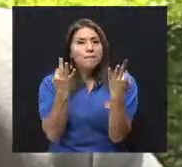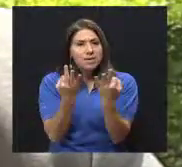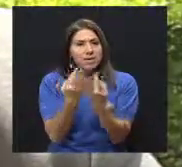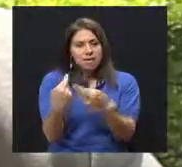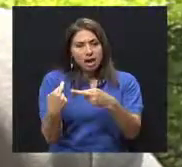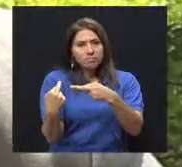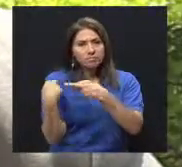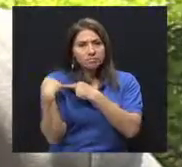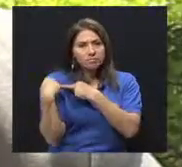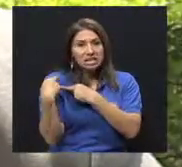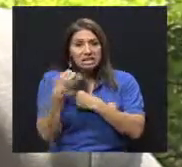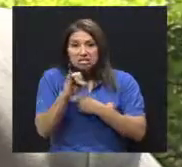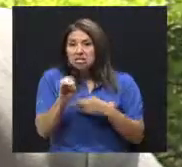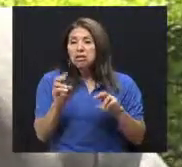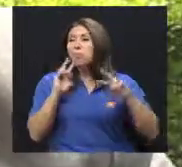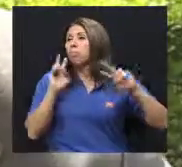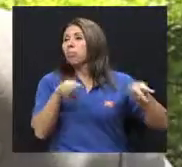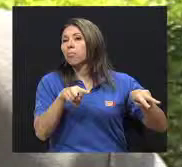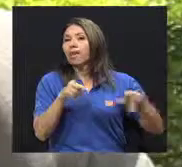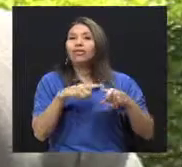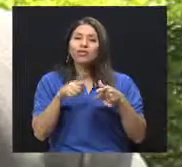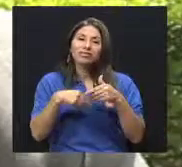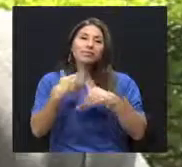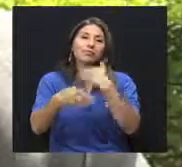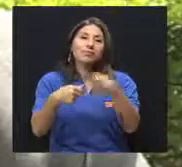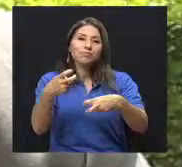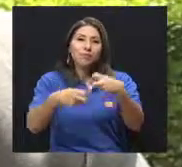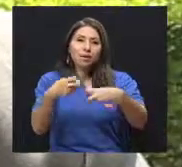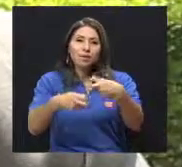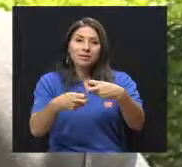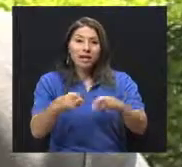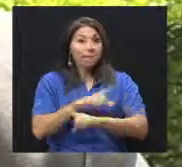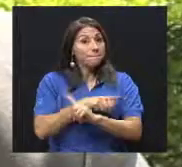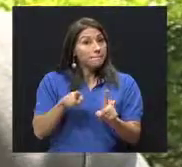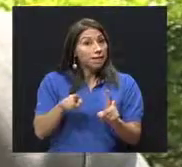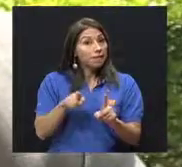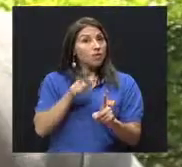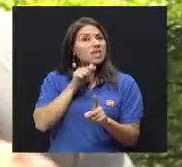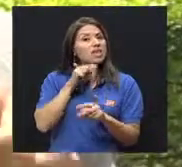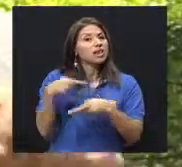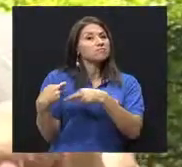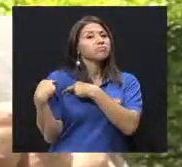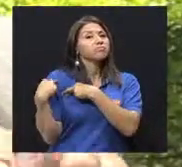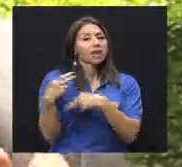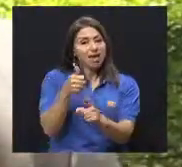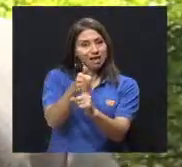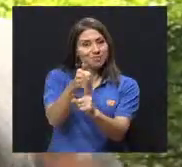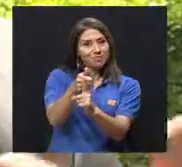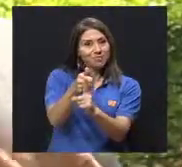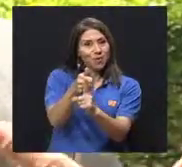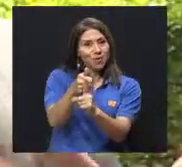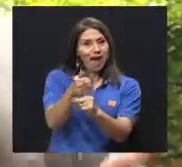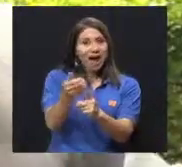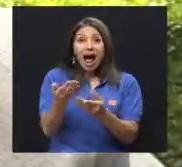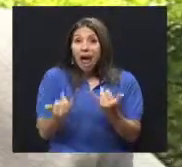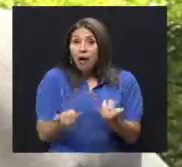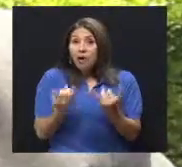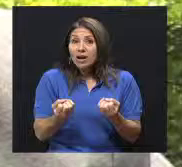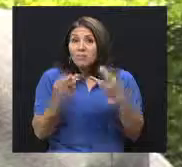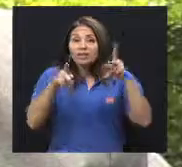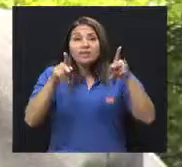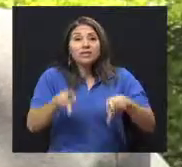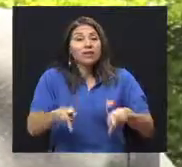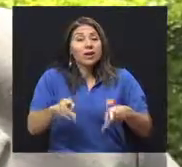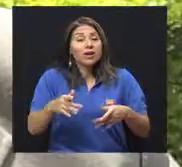va a tener complicaciones, pero es de él, porque vemos a los diabéticos que se toman la pastilleta al día, pero que miren, o sea,